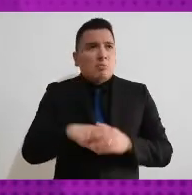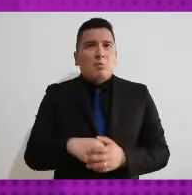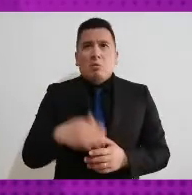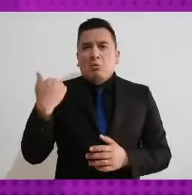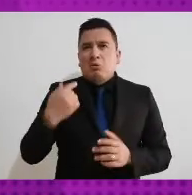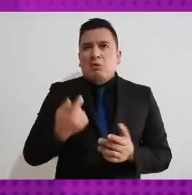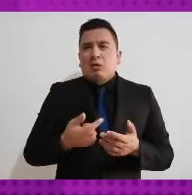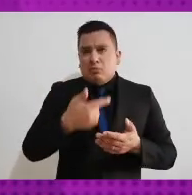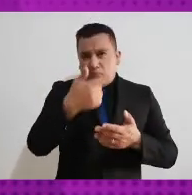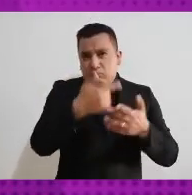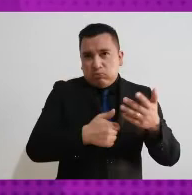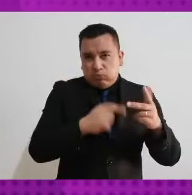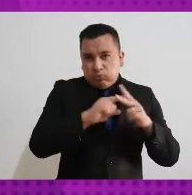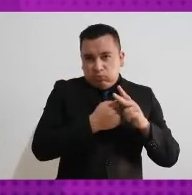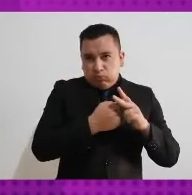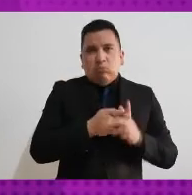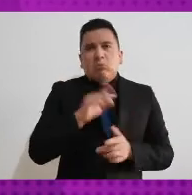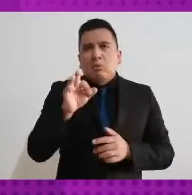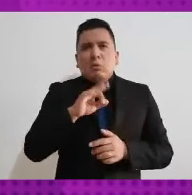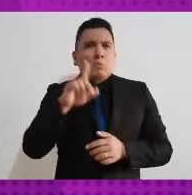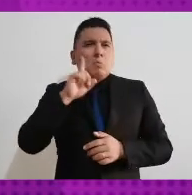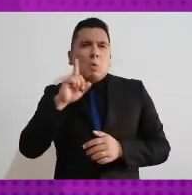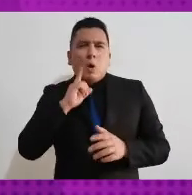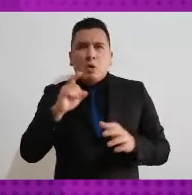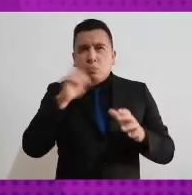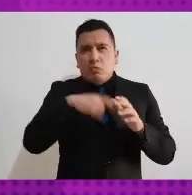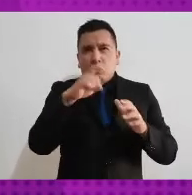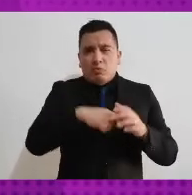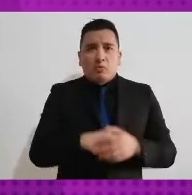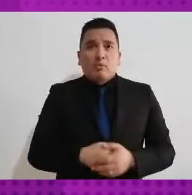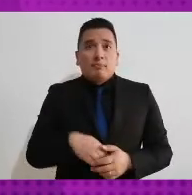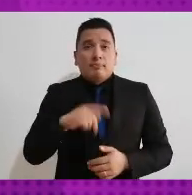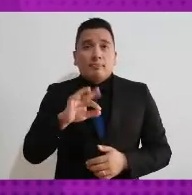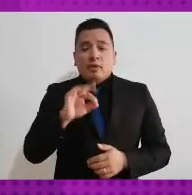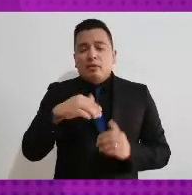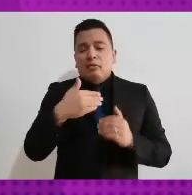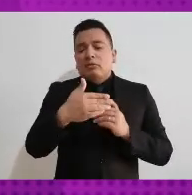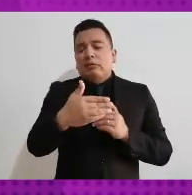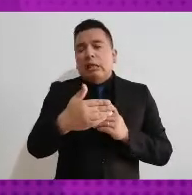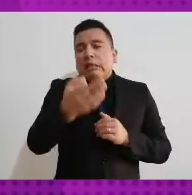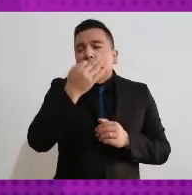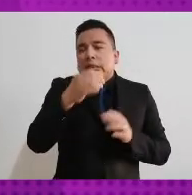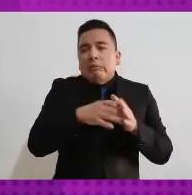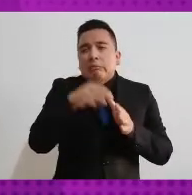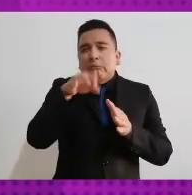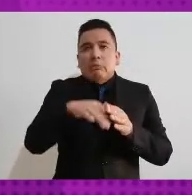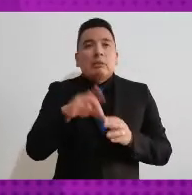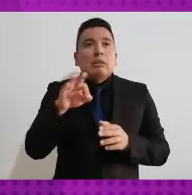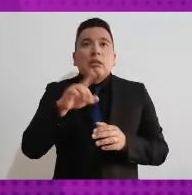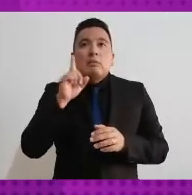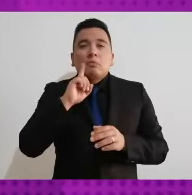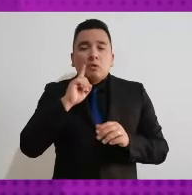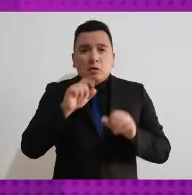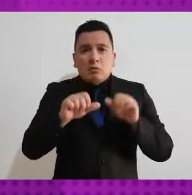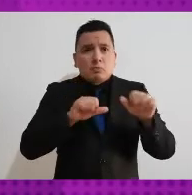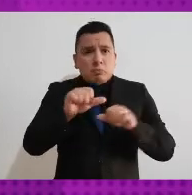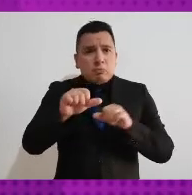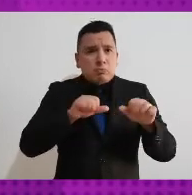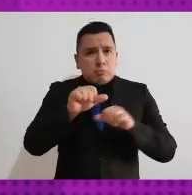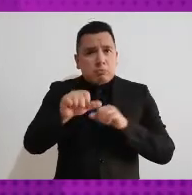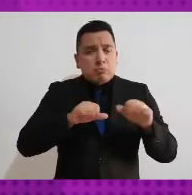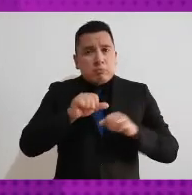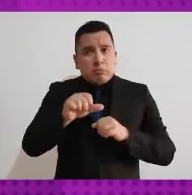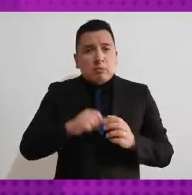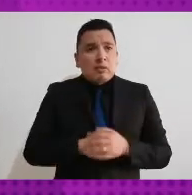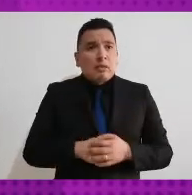se cumplía con el principio de paridad de género, pero que después, durante el desarrollo del proceso electoral, se fueran sustituyendo mujeres y en